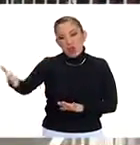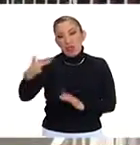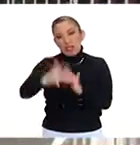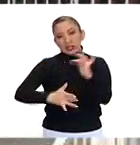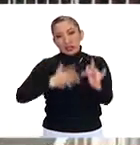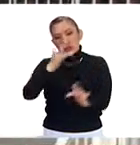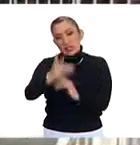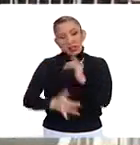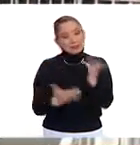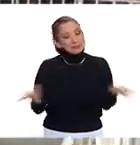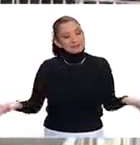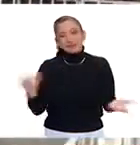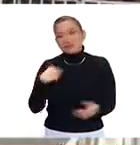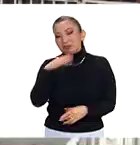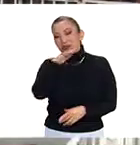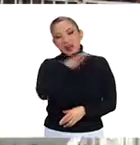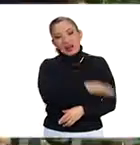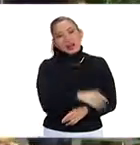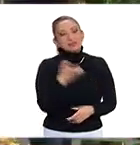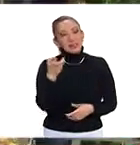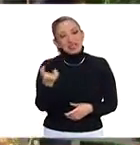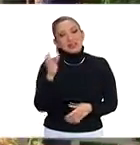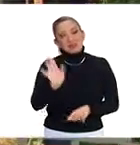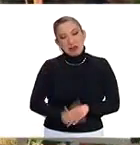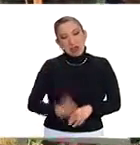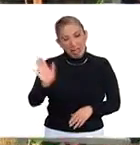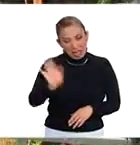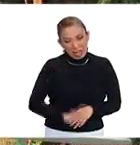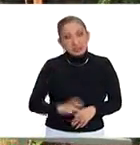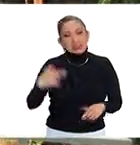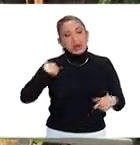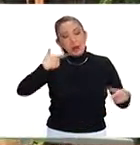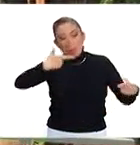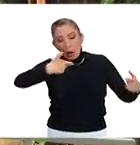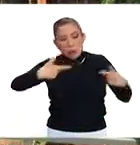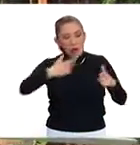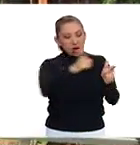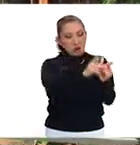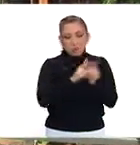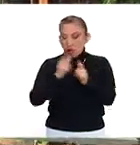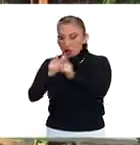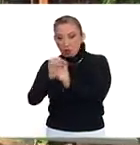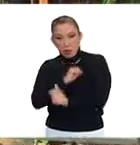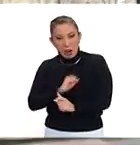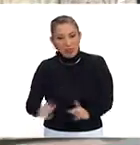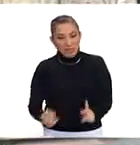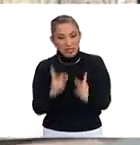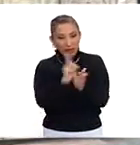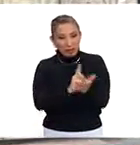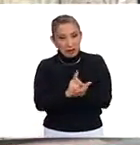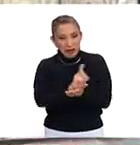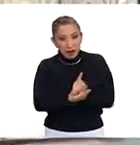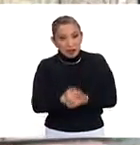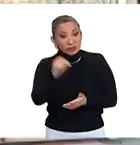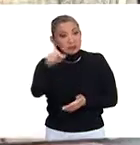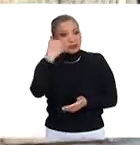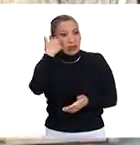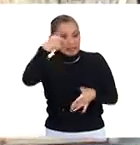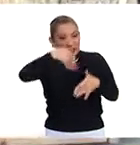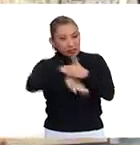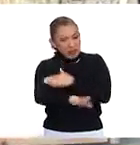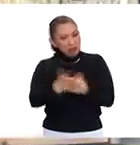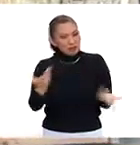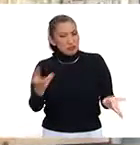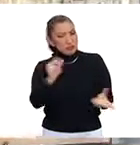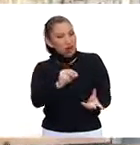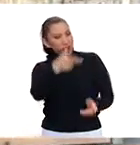esta discoteca, pues sí tiene estos tintes de enfrentamiento entre dos personas, que bueno, por mucho que tú quieras entrar a un lugar,